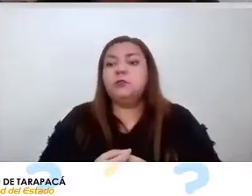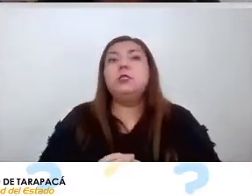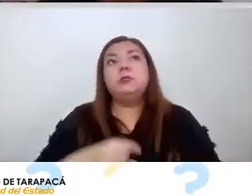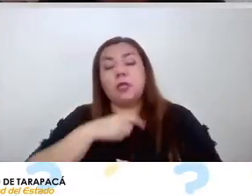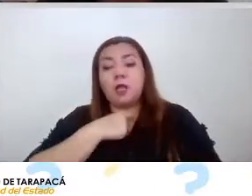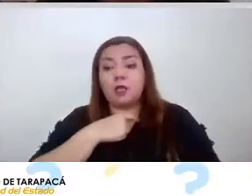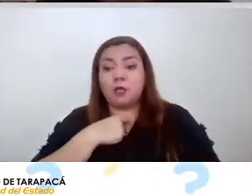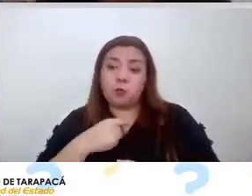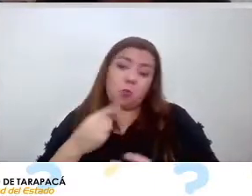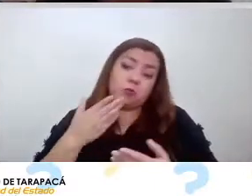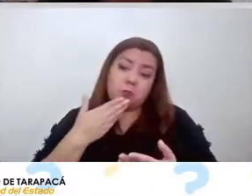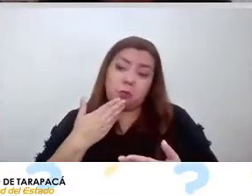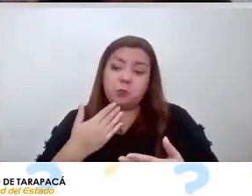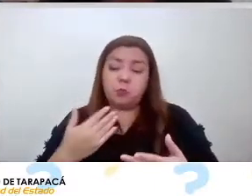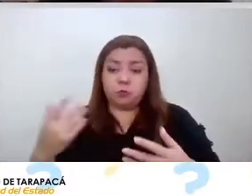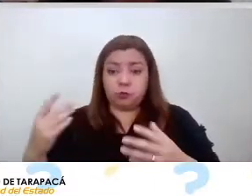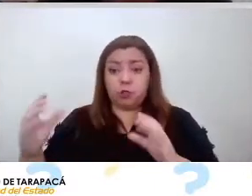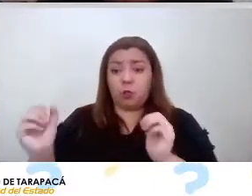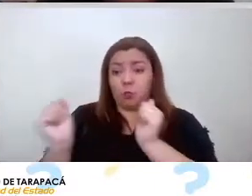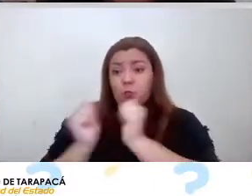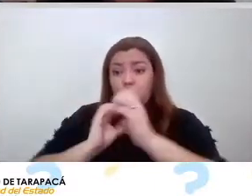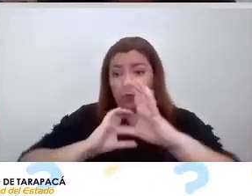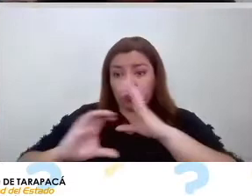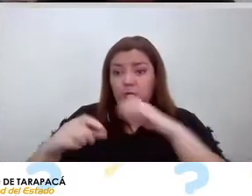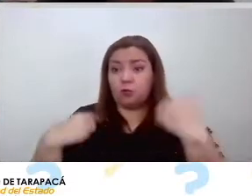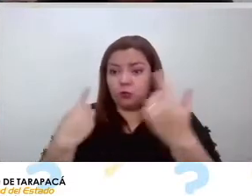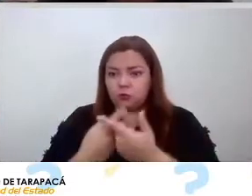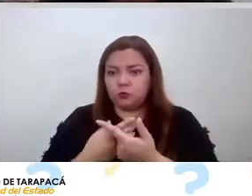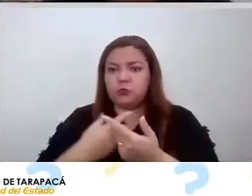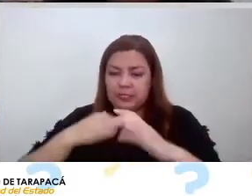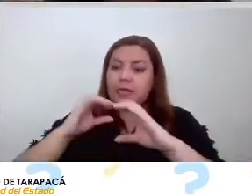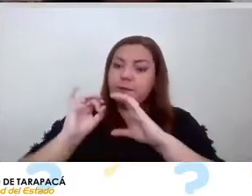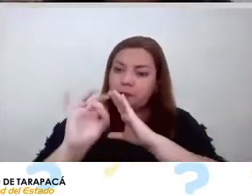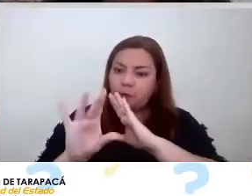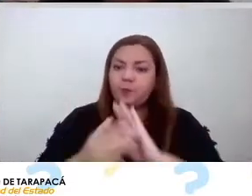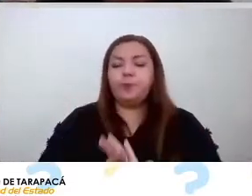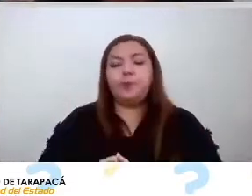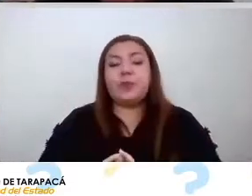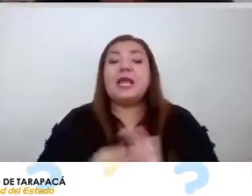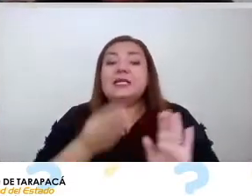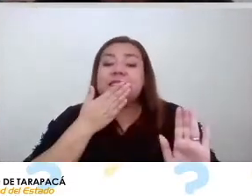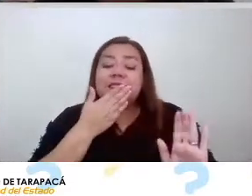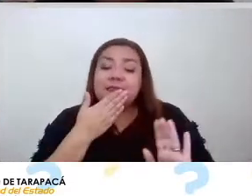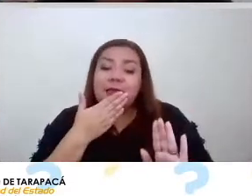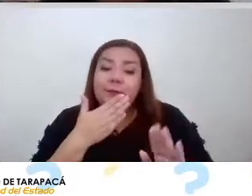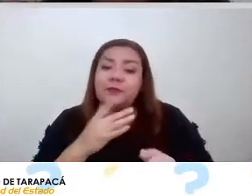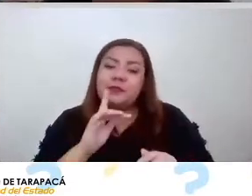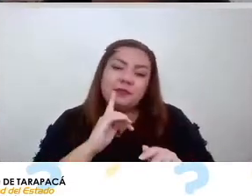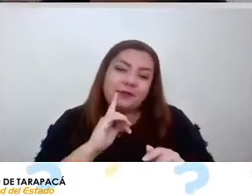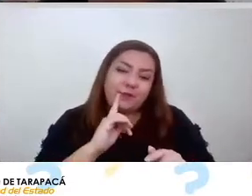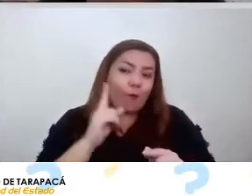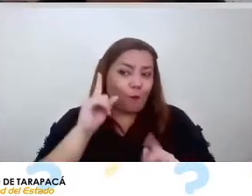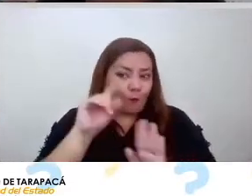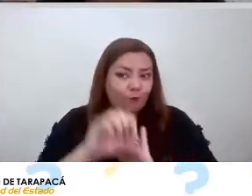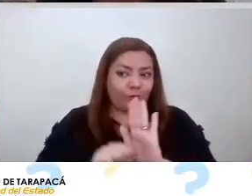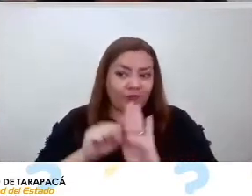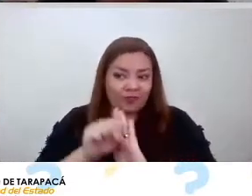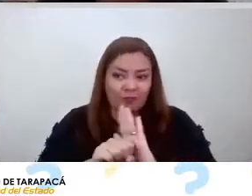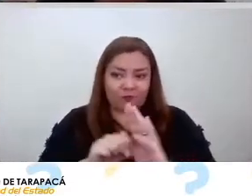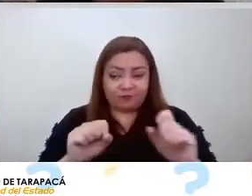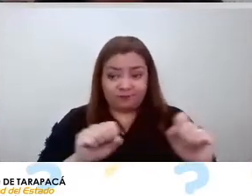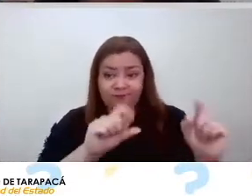nos contactan y nosotros se las enviamos además de eso también contamos con un video promocional